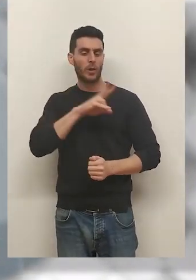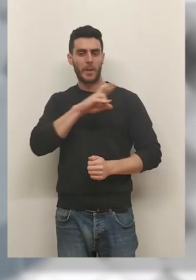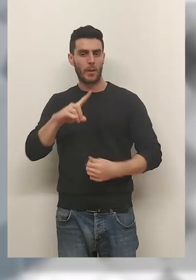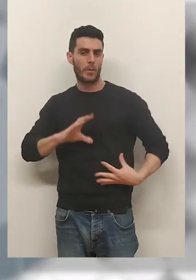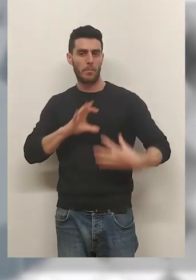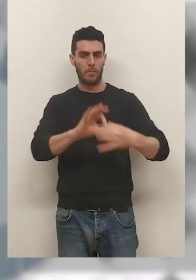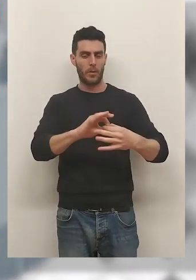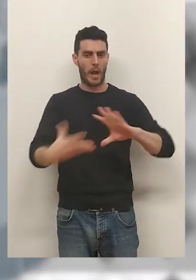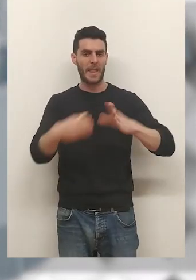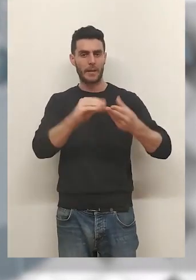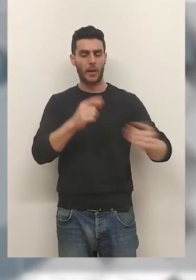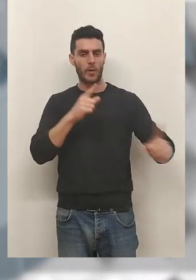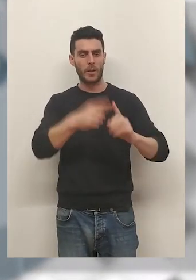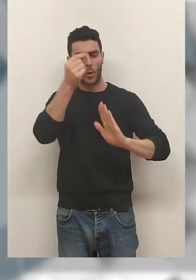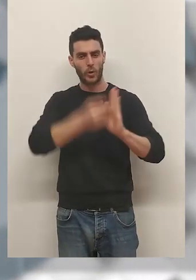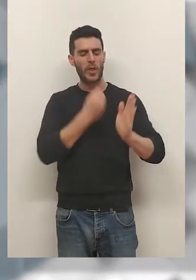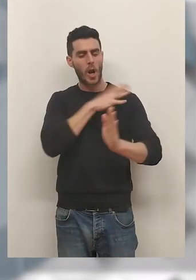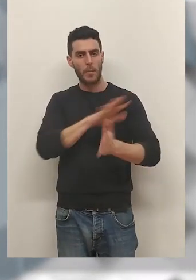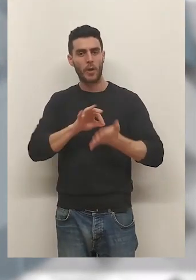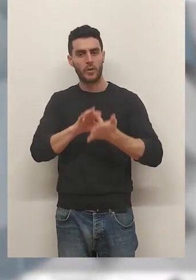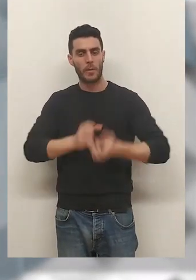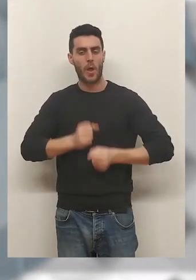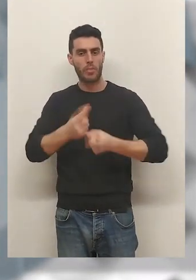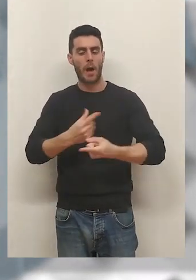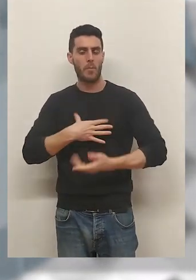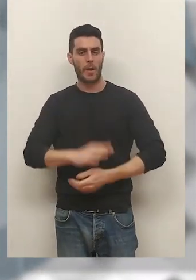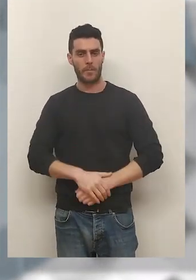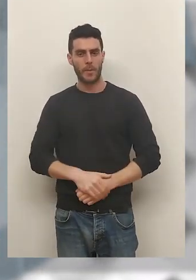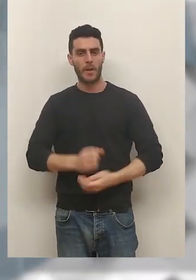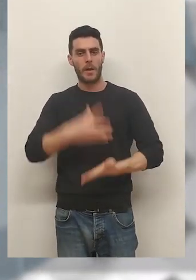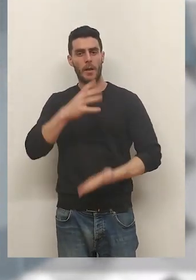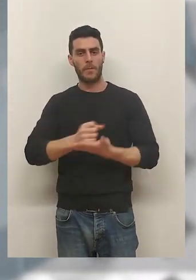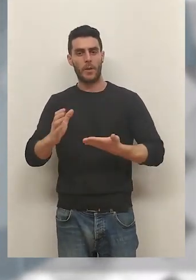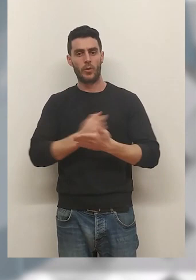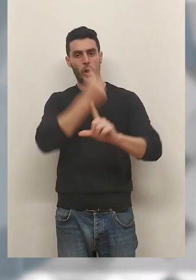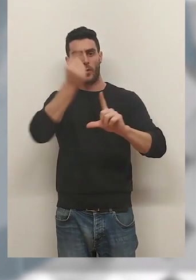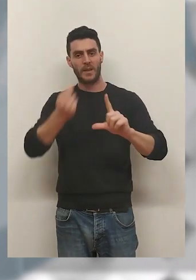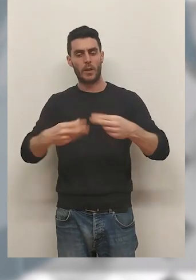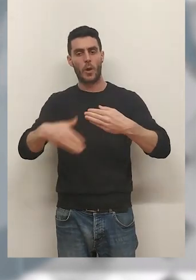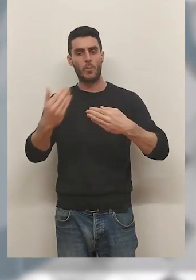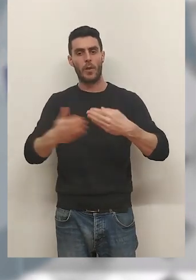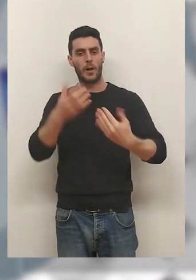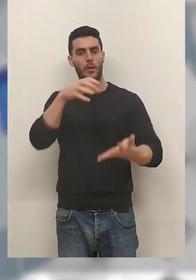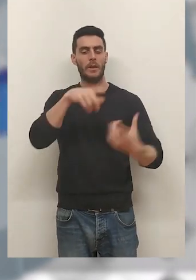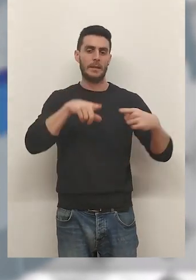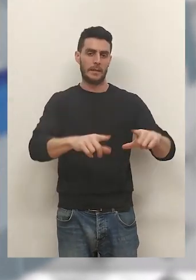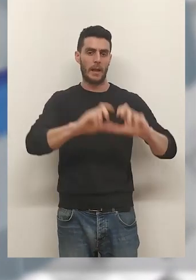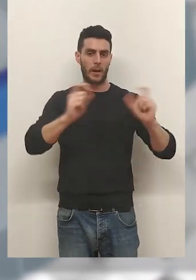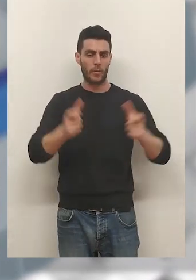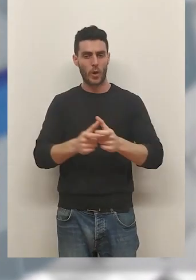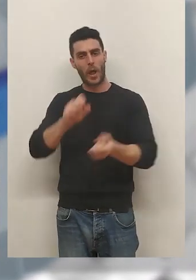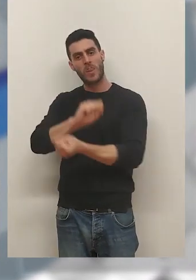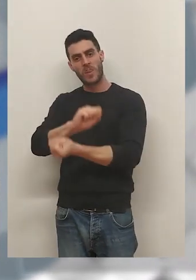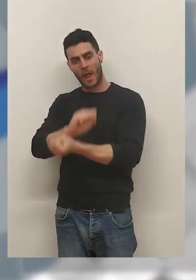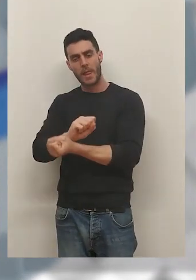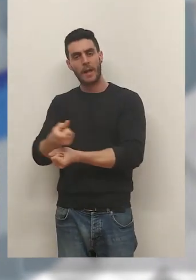XXI para prestar en las mejores condiciones su servicio. El edificio contará con un diseño moderno que incluye sala de reuniones, celdas